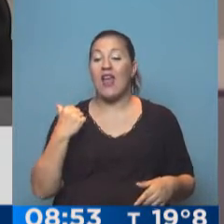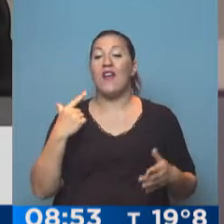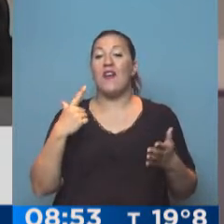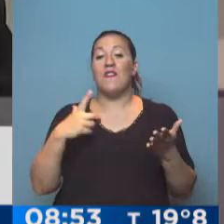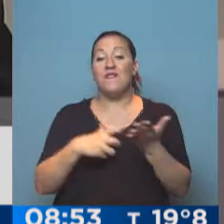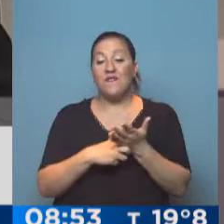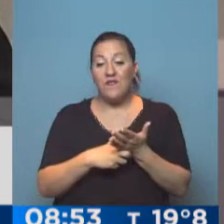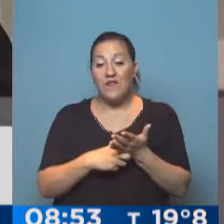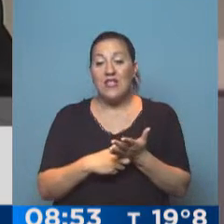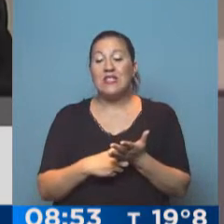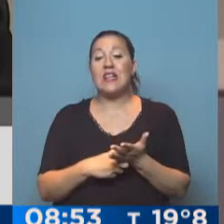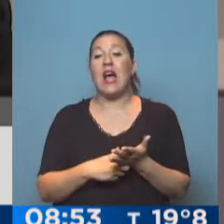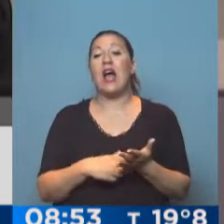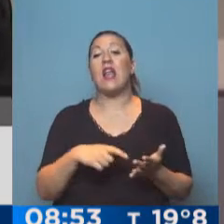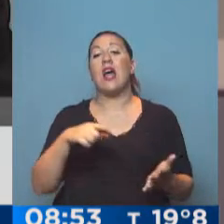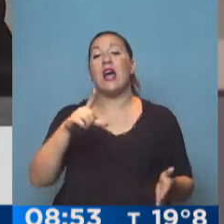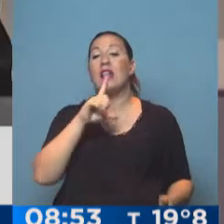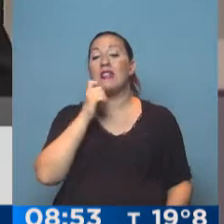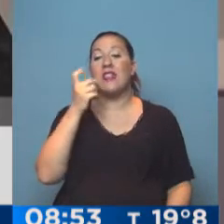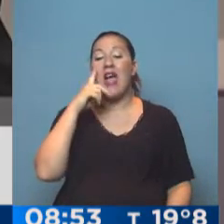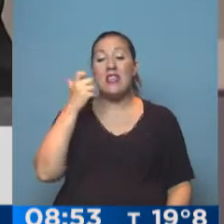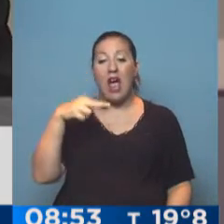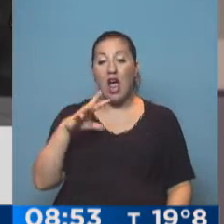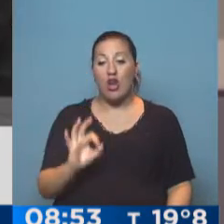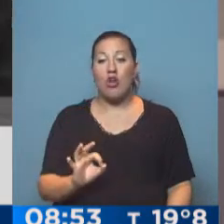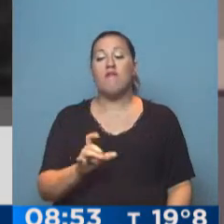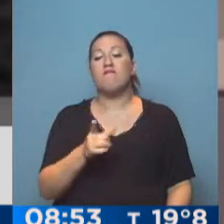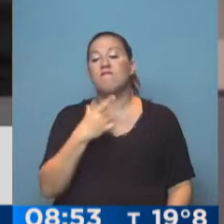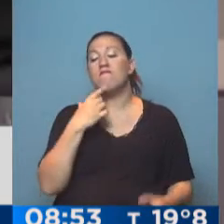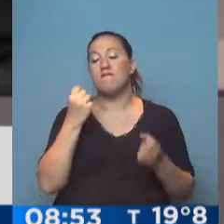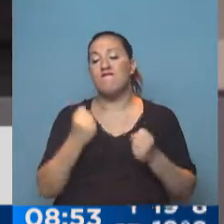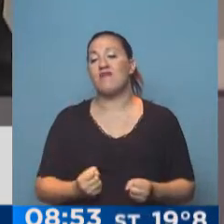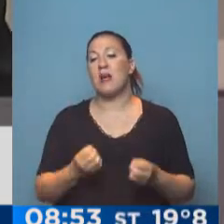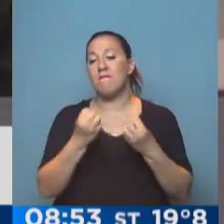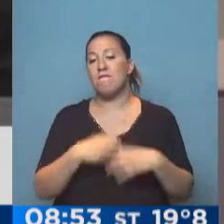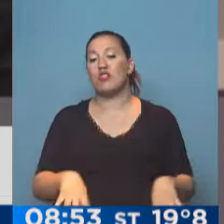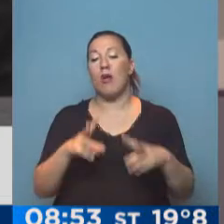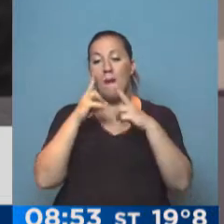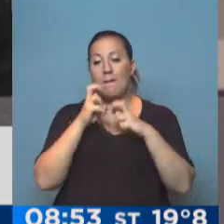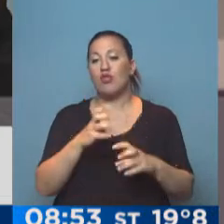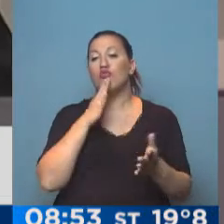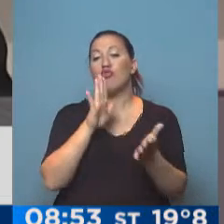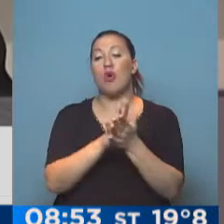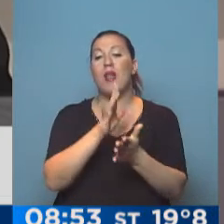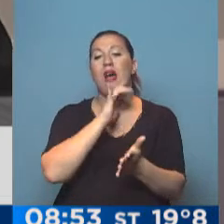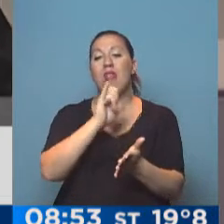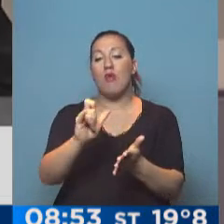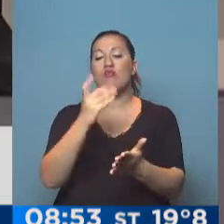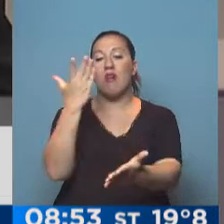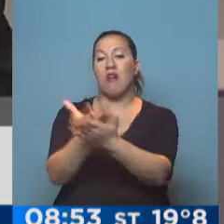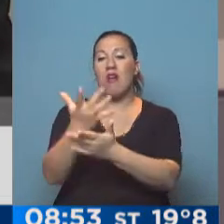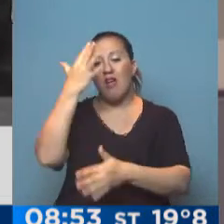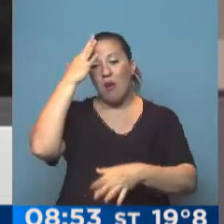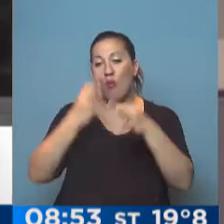criminal y correccionario Eduardo Tallano decidió darle curso a la investigación sobre la denuncia presentada en la justicia por estos dos